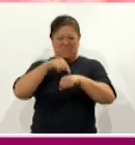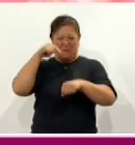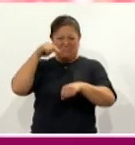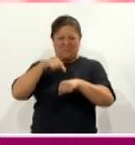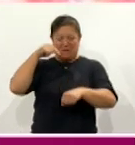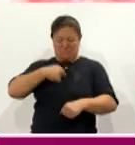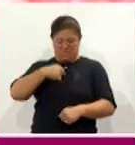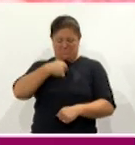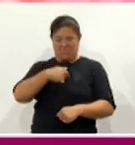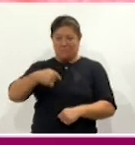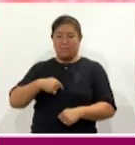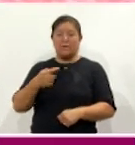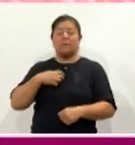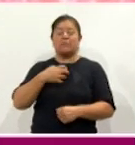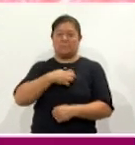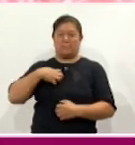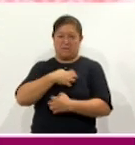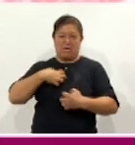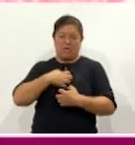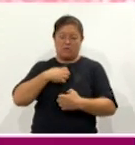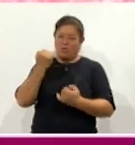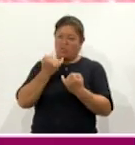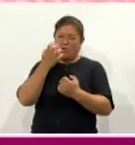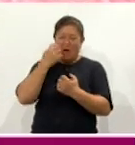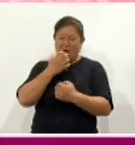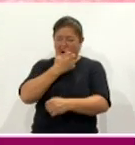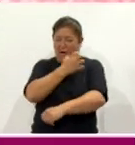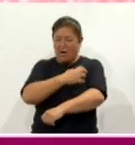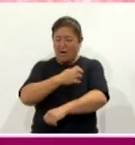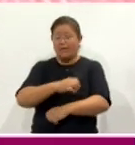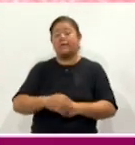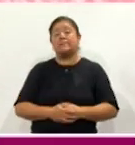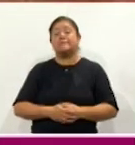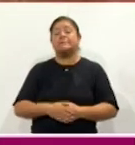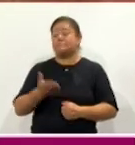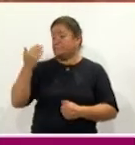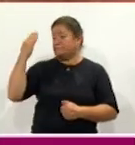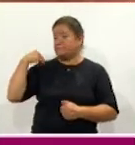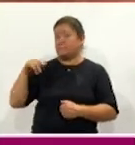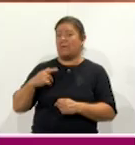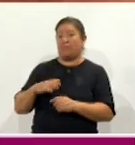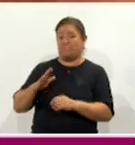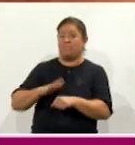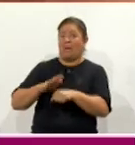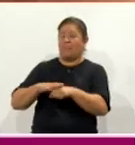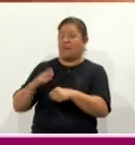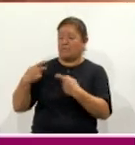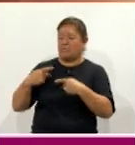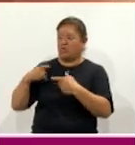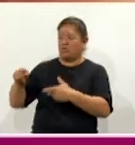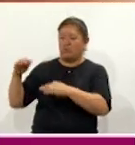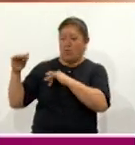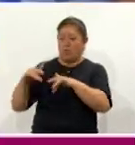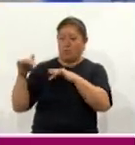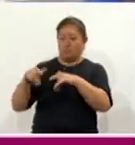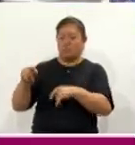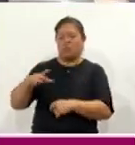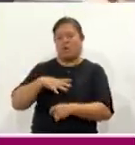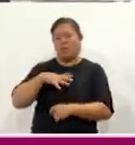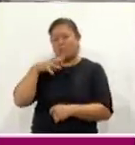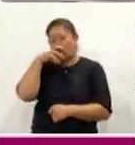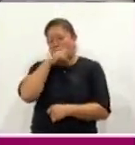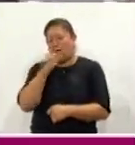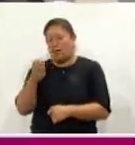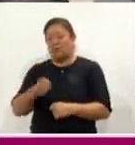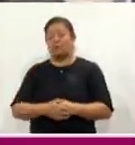La especialista señaló que el número de casos de este padecimiento ha incrementado en las últimas semanas debido a las olas de calor que se han registrado en la entidad. Para